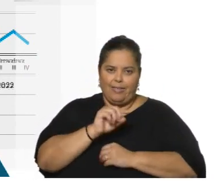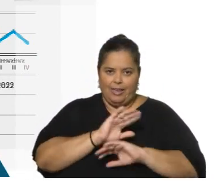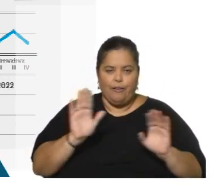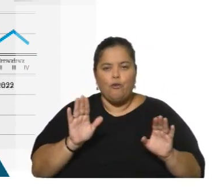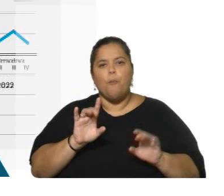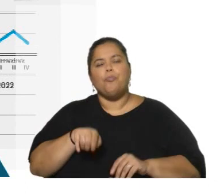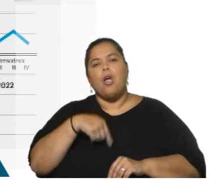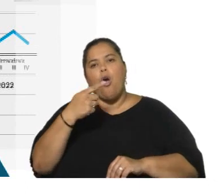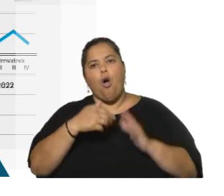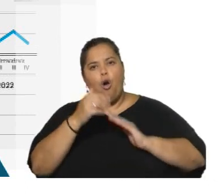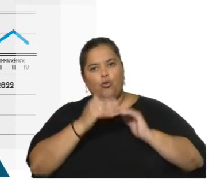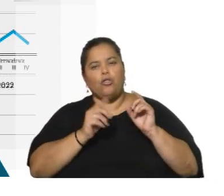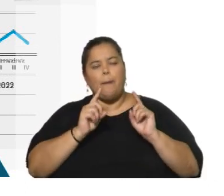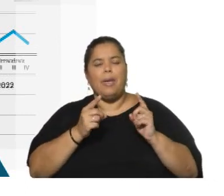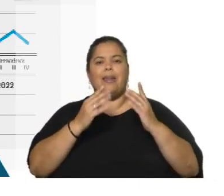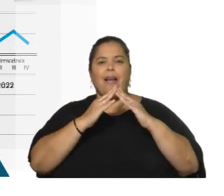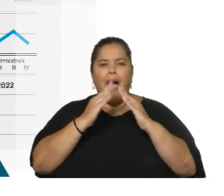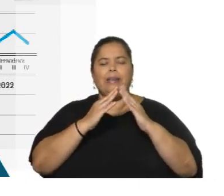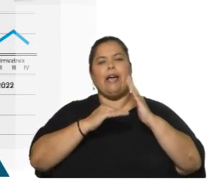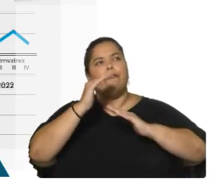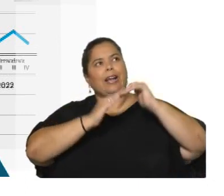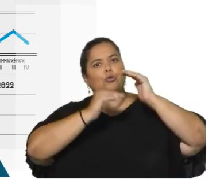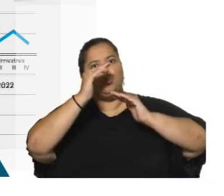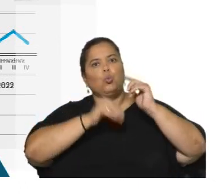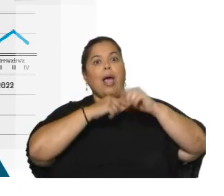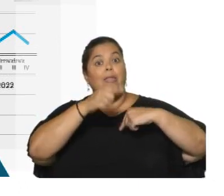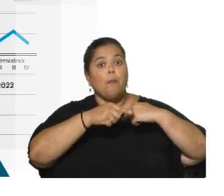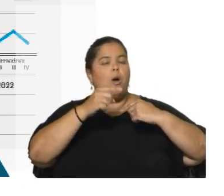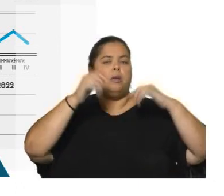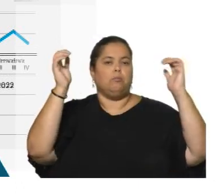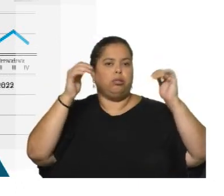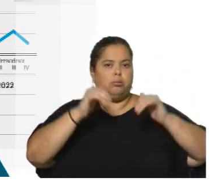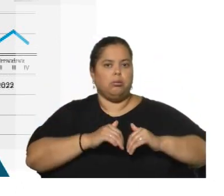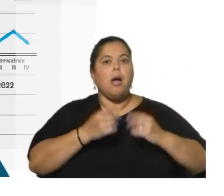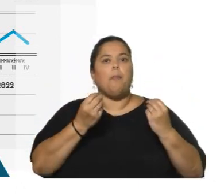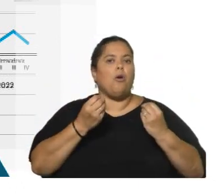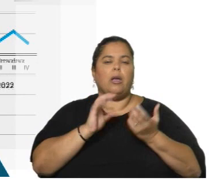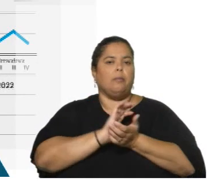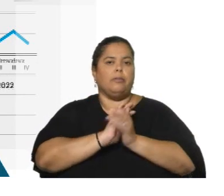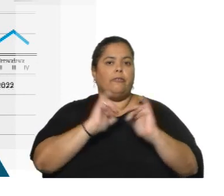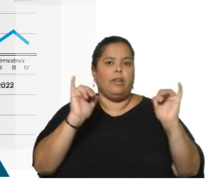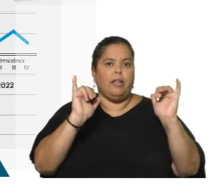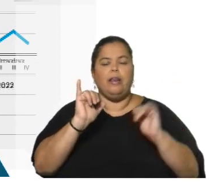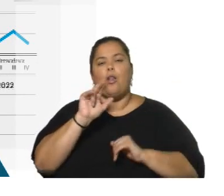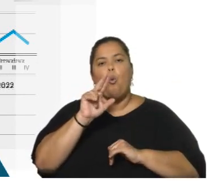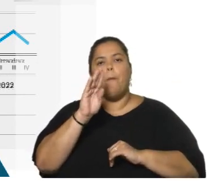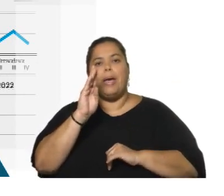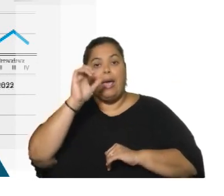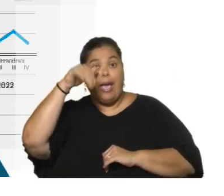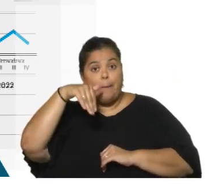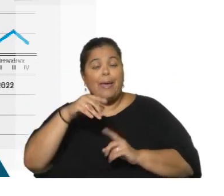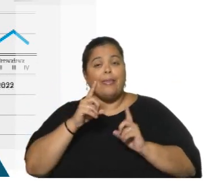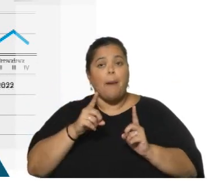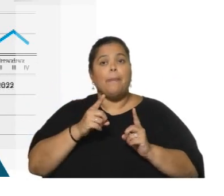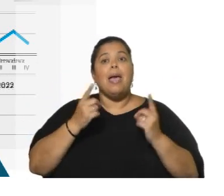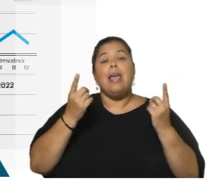infraestructura y el sector residencial, pero se desacelera porque ya no estaba la obra física de UPM principalmente. El caso de la industria manufacturera,